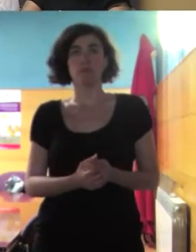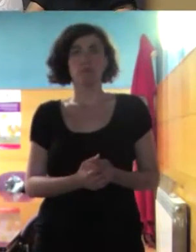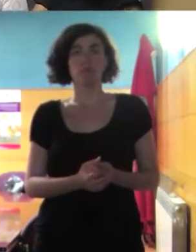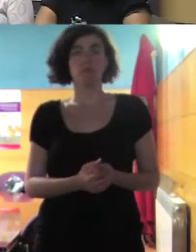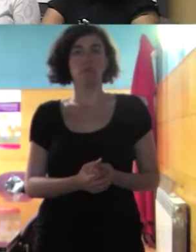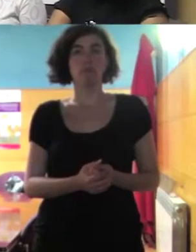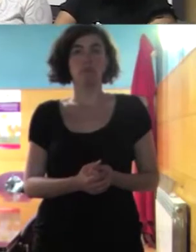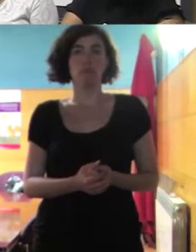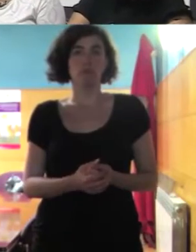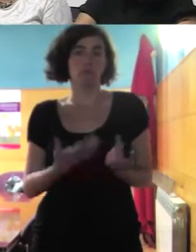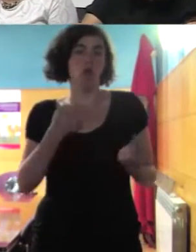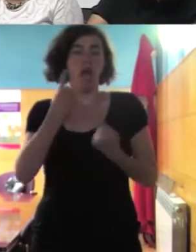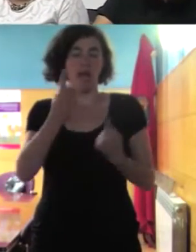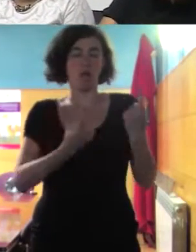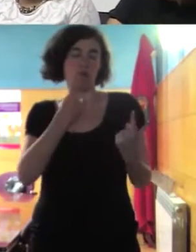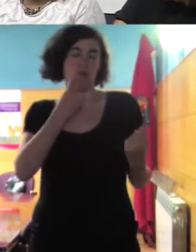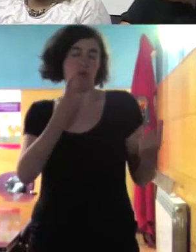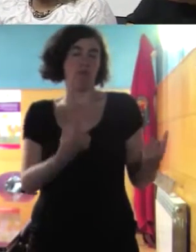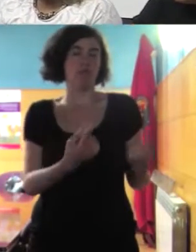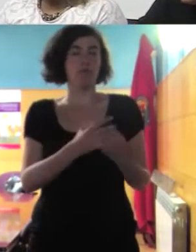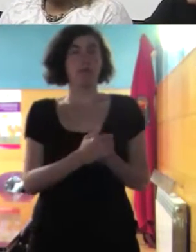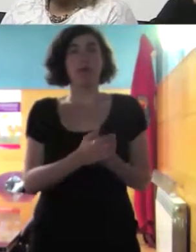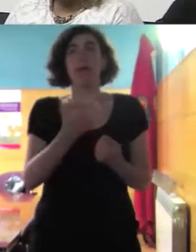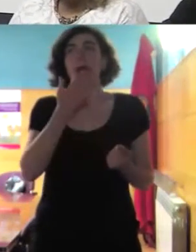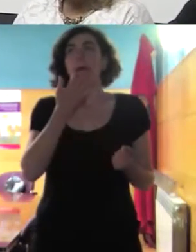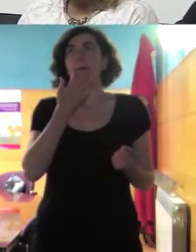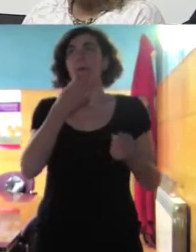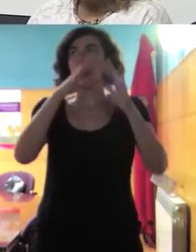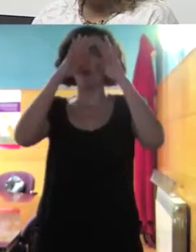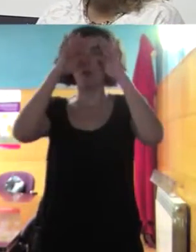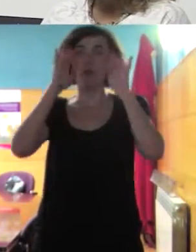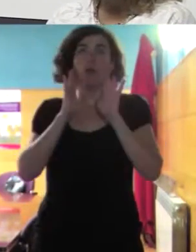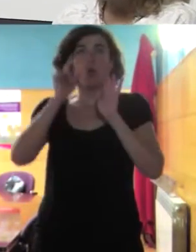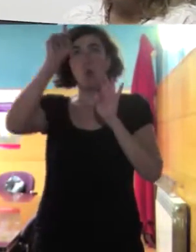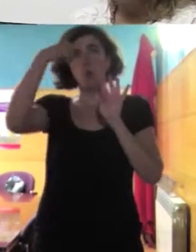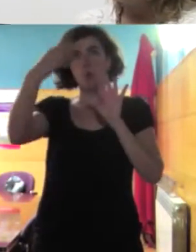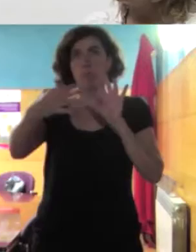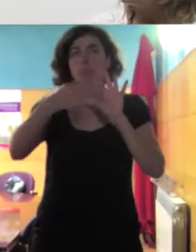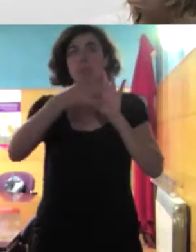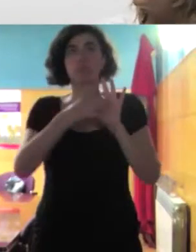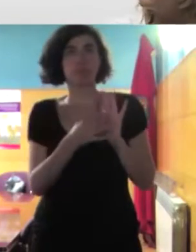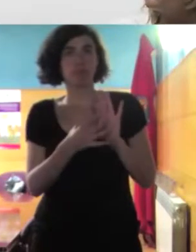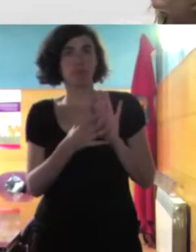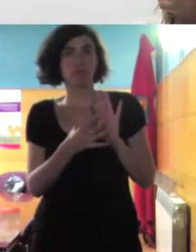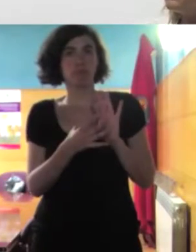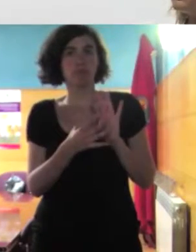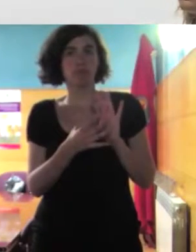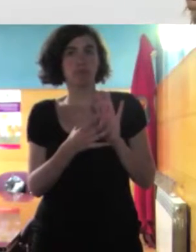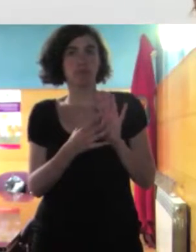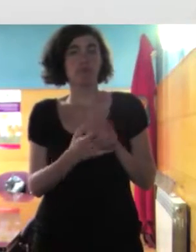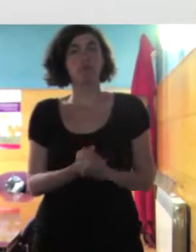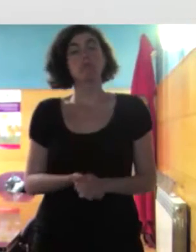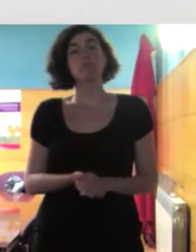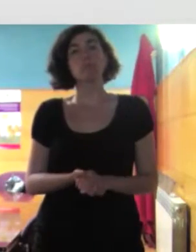de todo y entonces sabemos que cubrirse el pelo es cultural pues es un rasgo compartido dentro de una